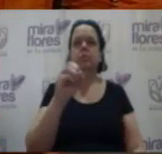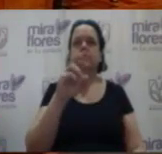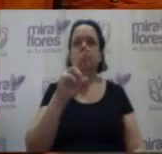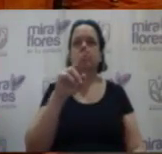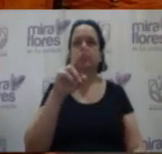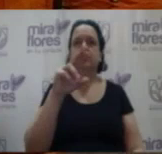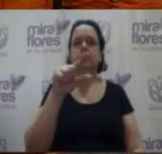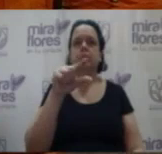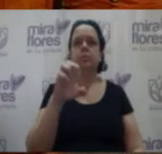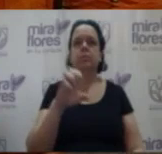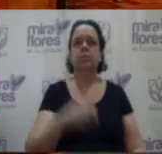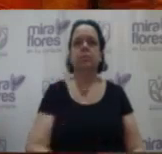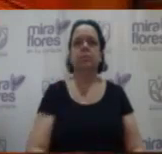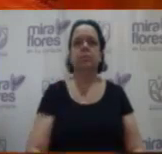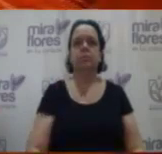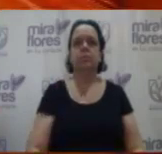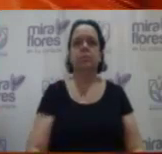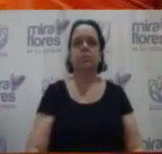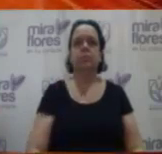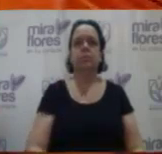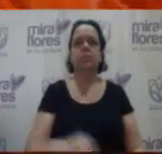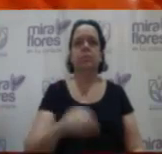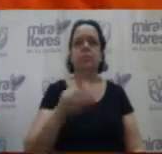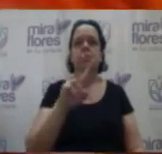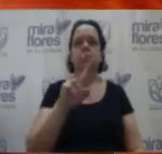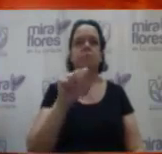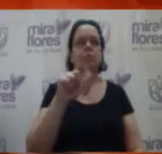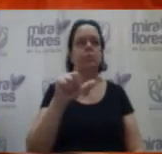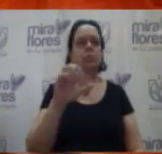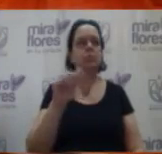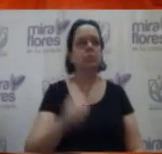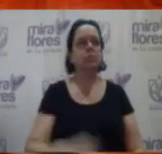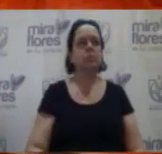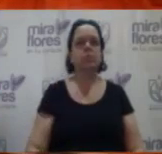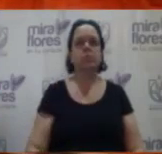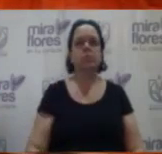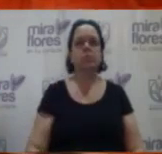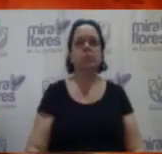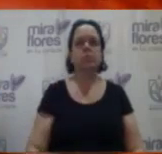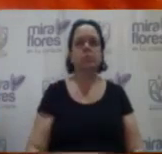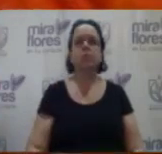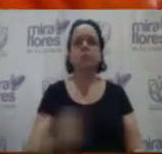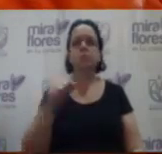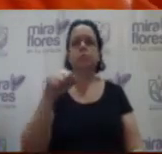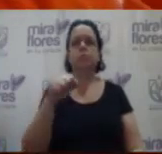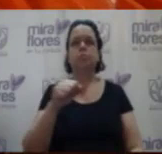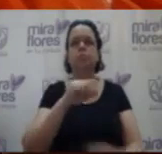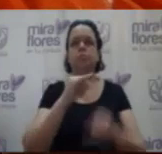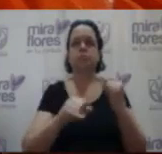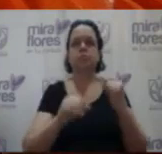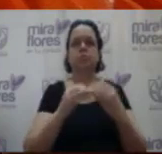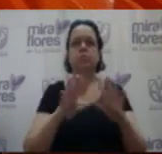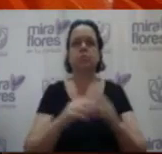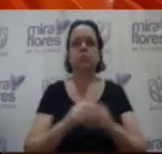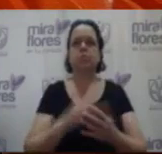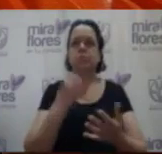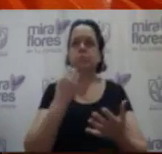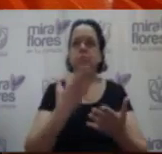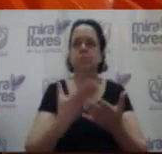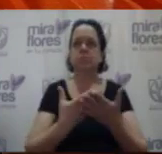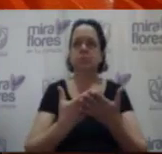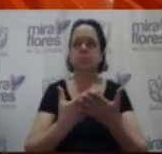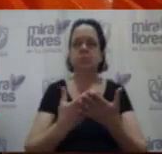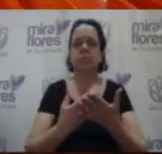González del Riego. Señora Valle Barak Pastor. Ay, qué hora señora regidora. Muy bien, gracias.